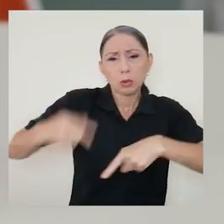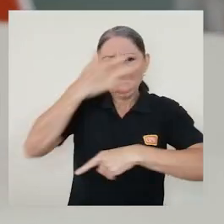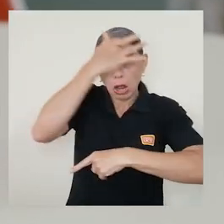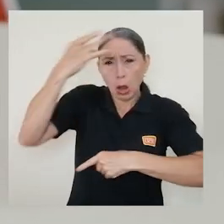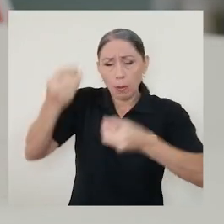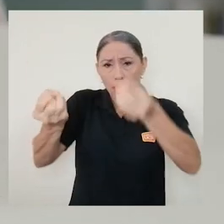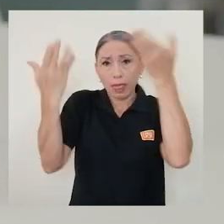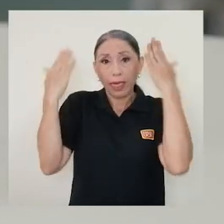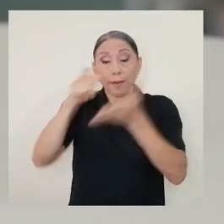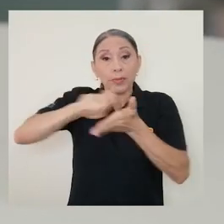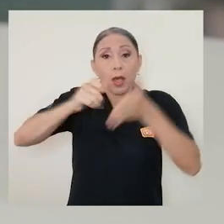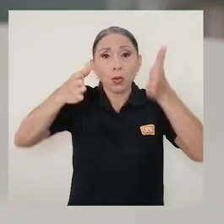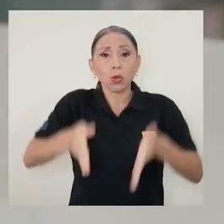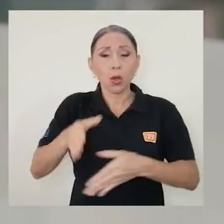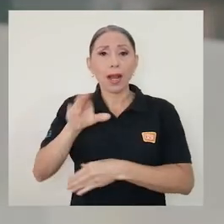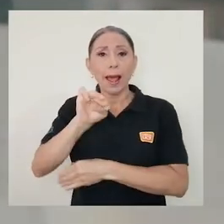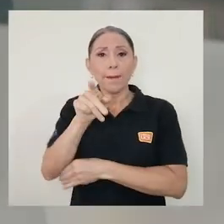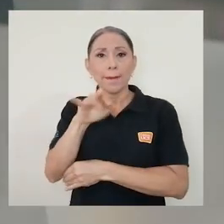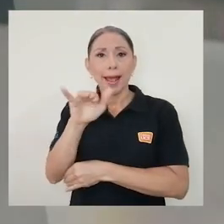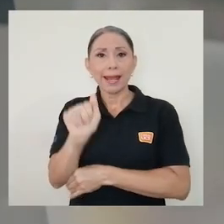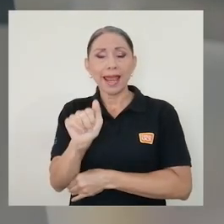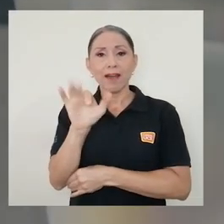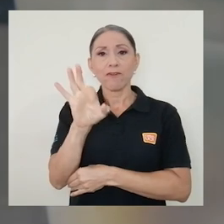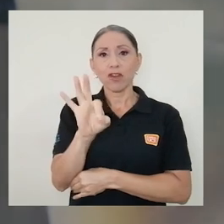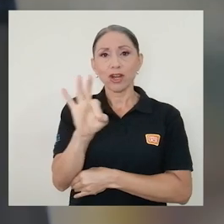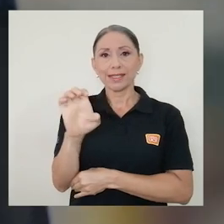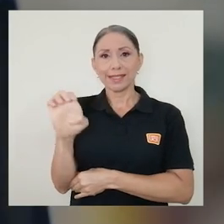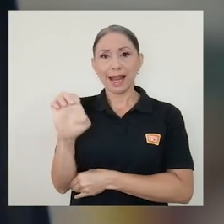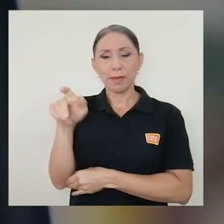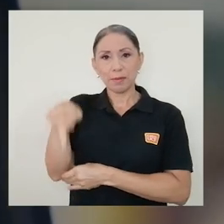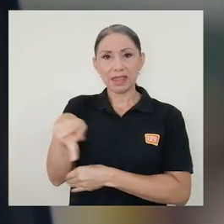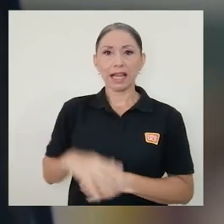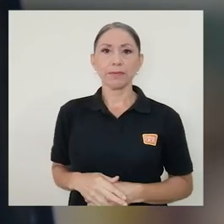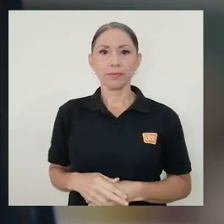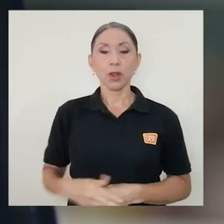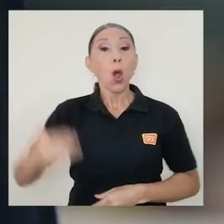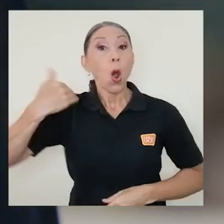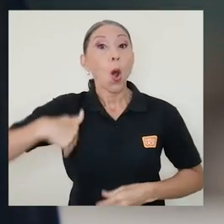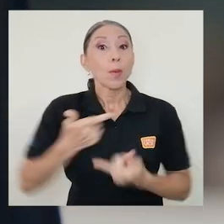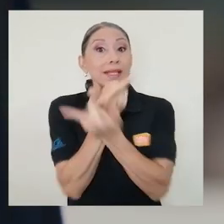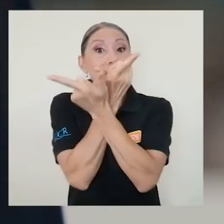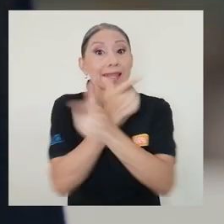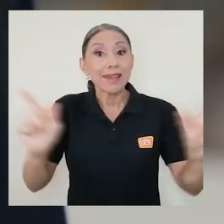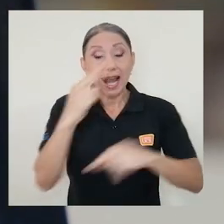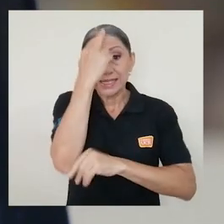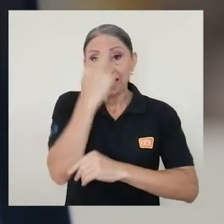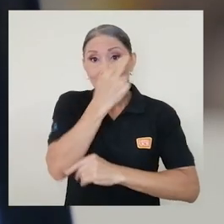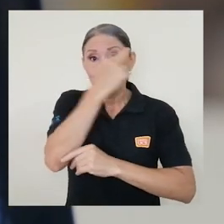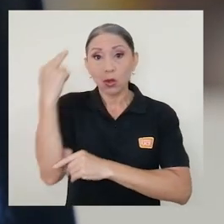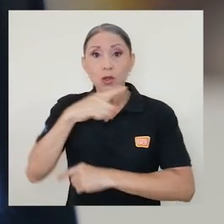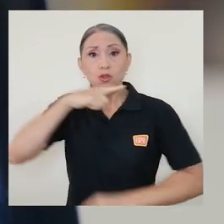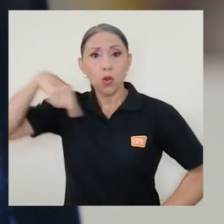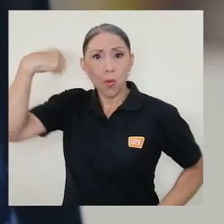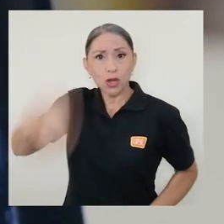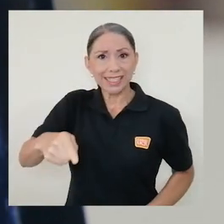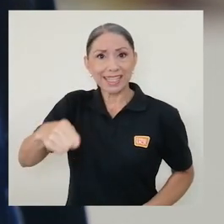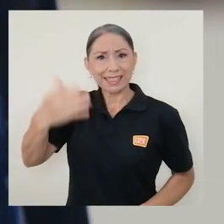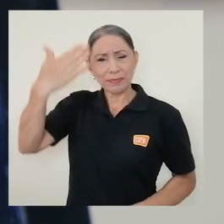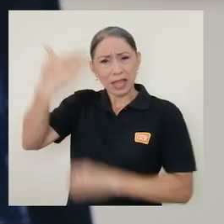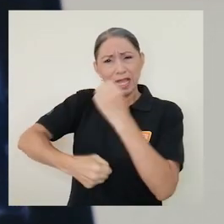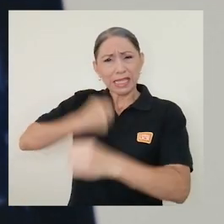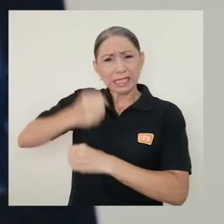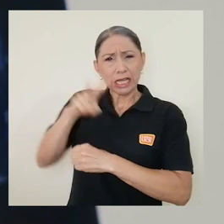olvidada, de la autora María Flores Estrada Pimentel. Los hombres liberales, católicos y comunistas